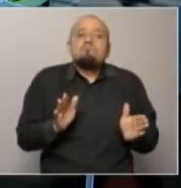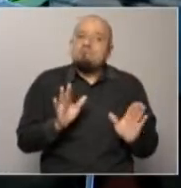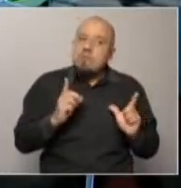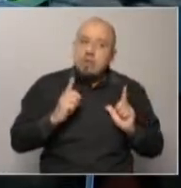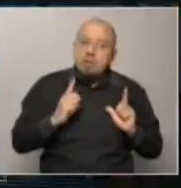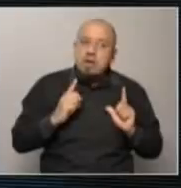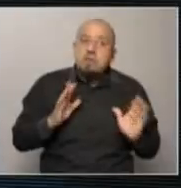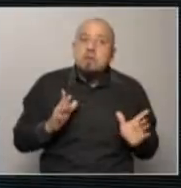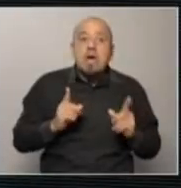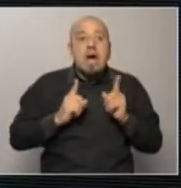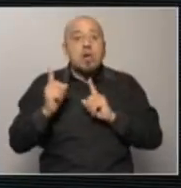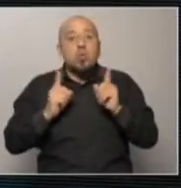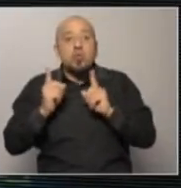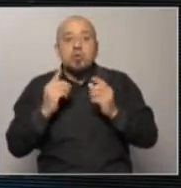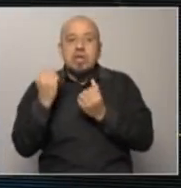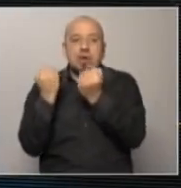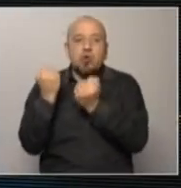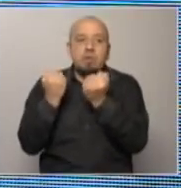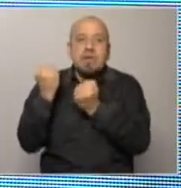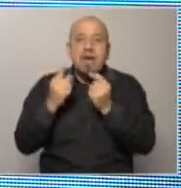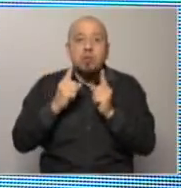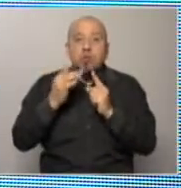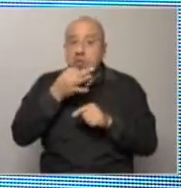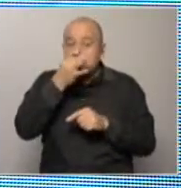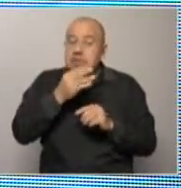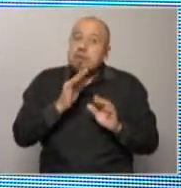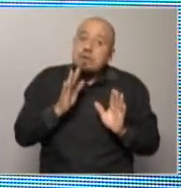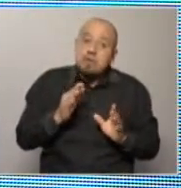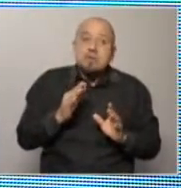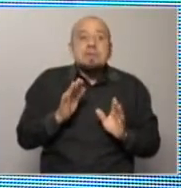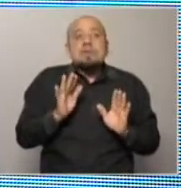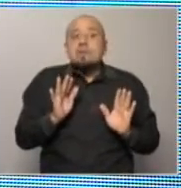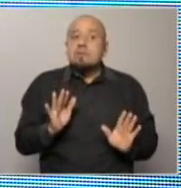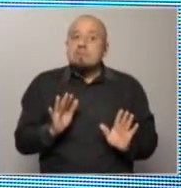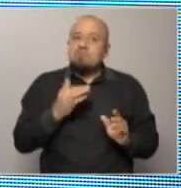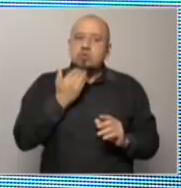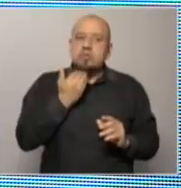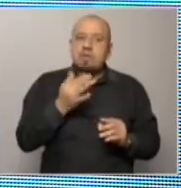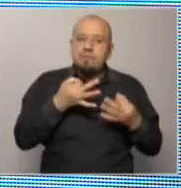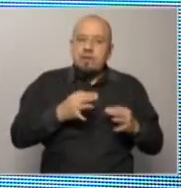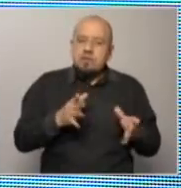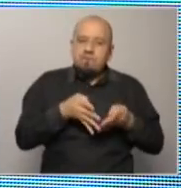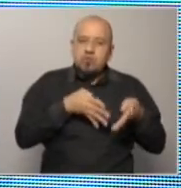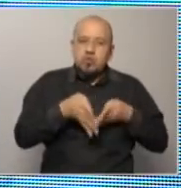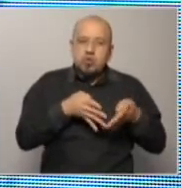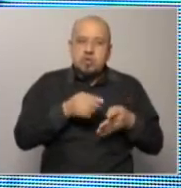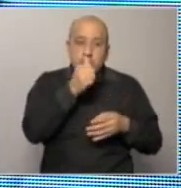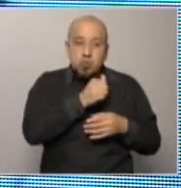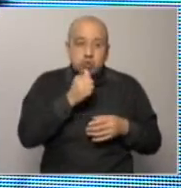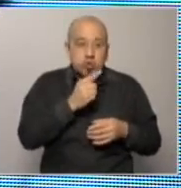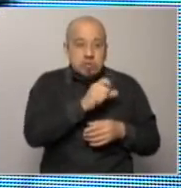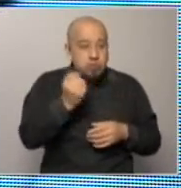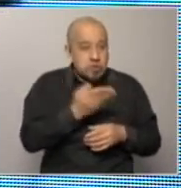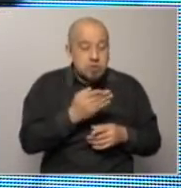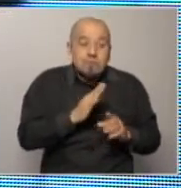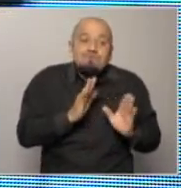Algunos economistas dicen que este tipo de medidas pueden terminar enfriando más la economía y postergando